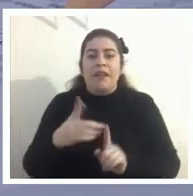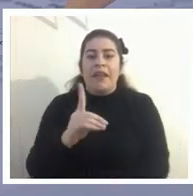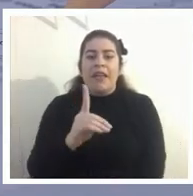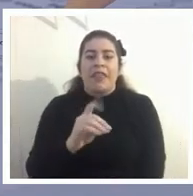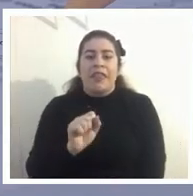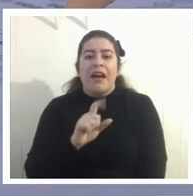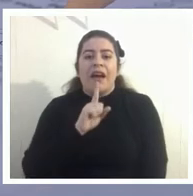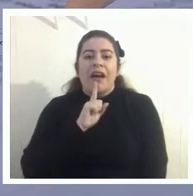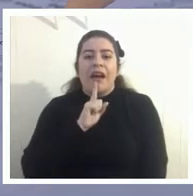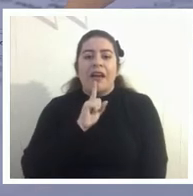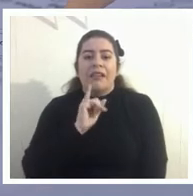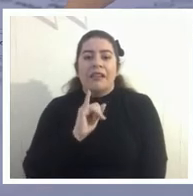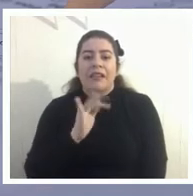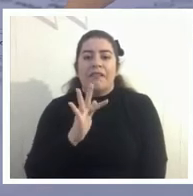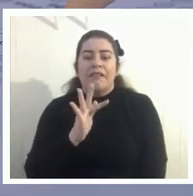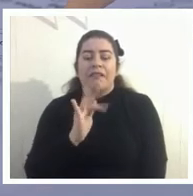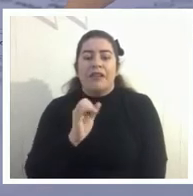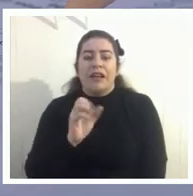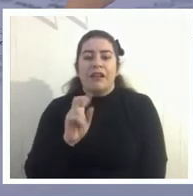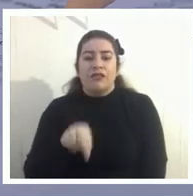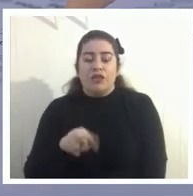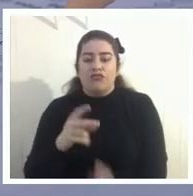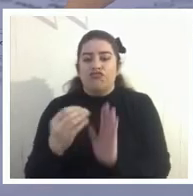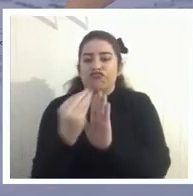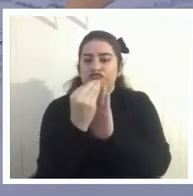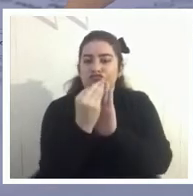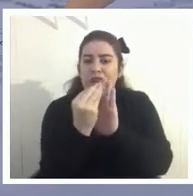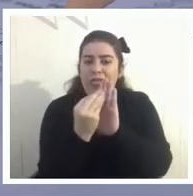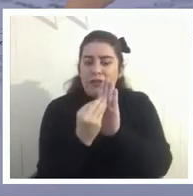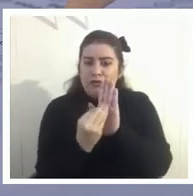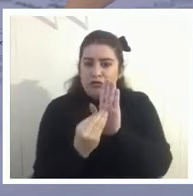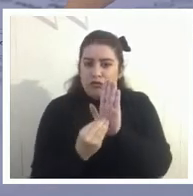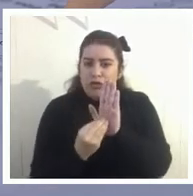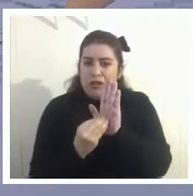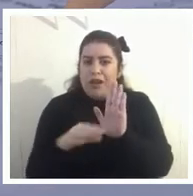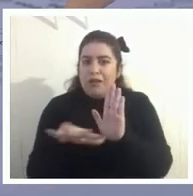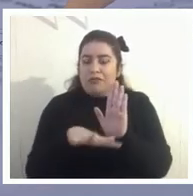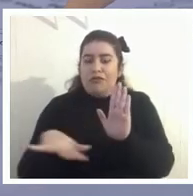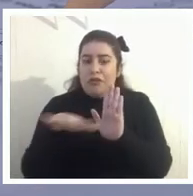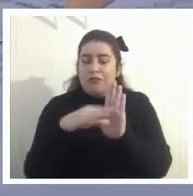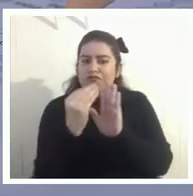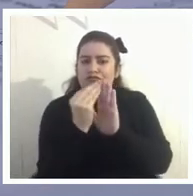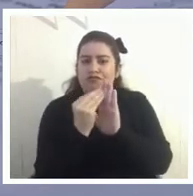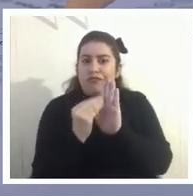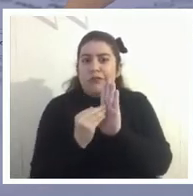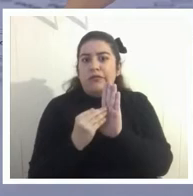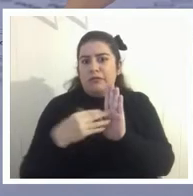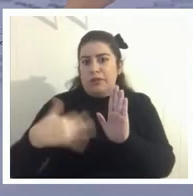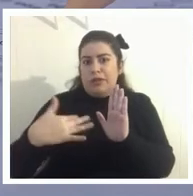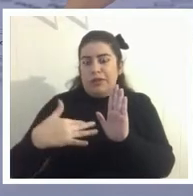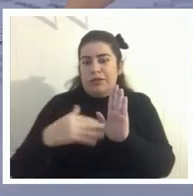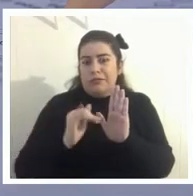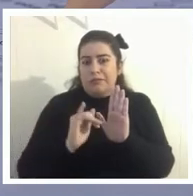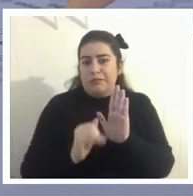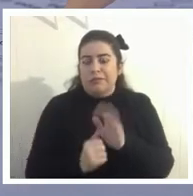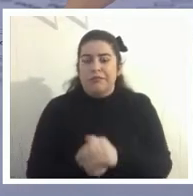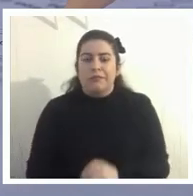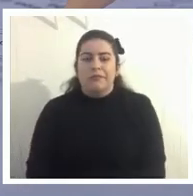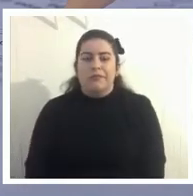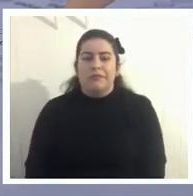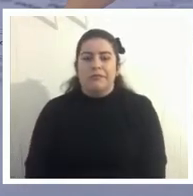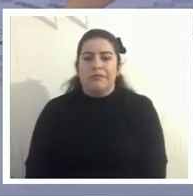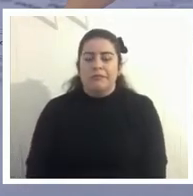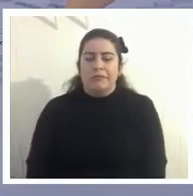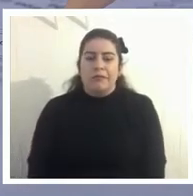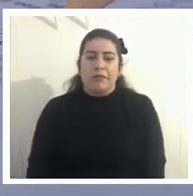o la los datos cierto de la sociedad se han vuelto bastante prevalentes e importantes eso significa que